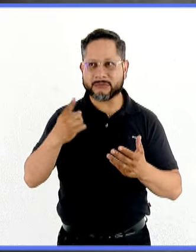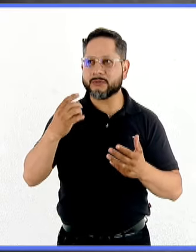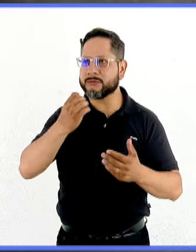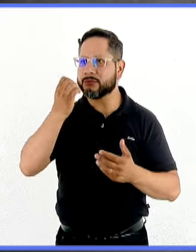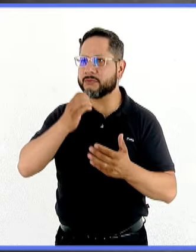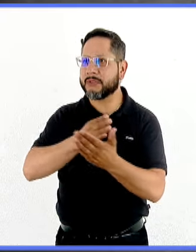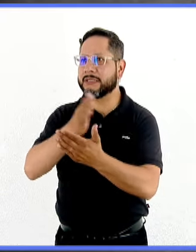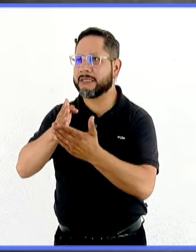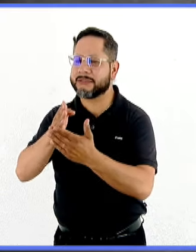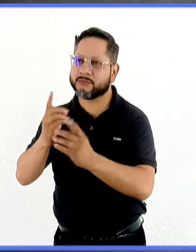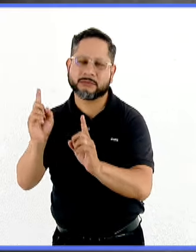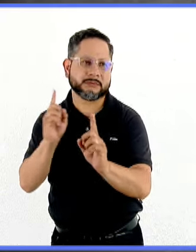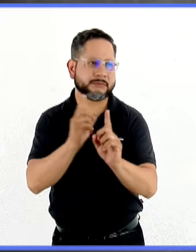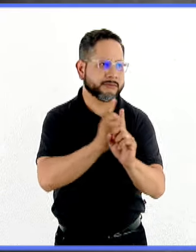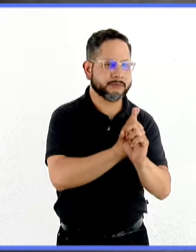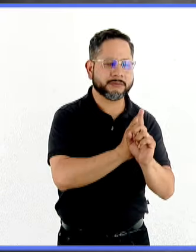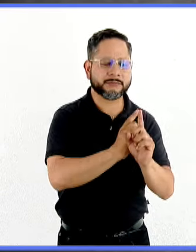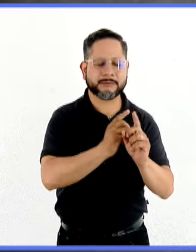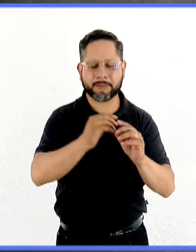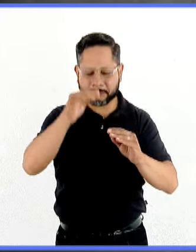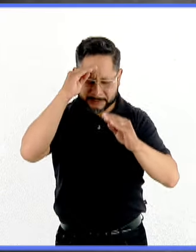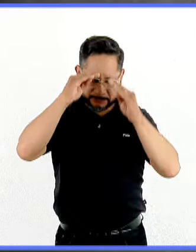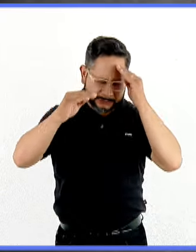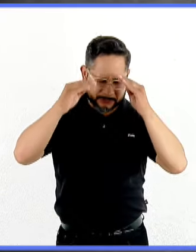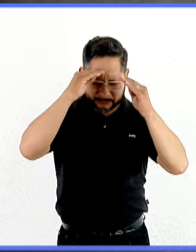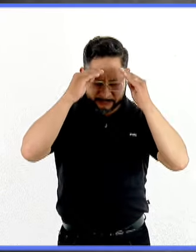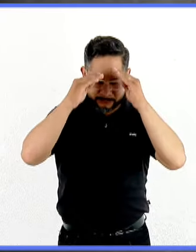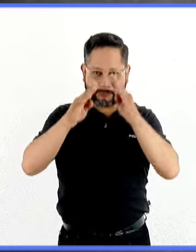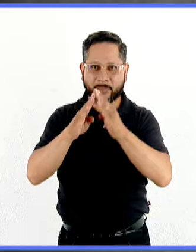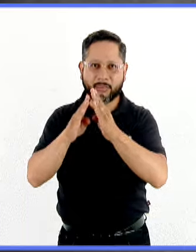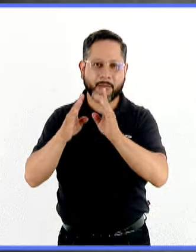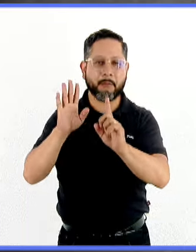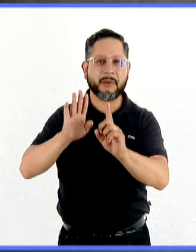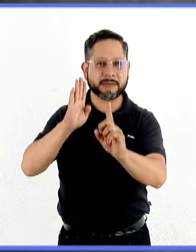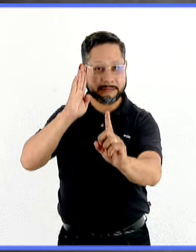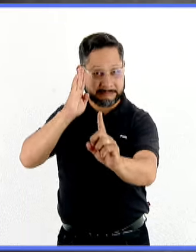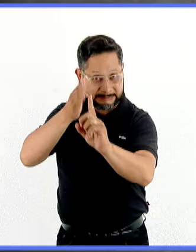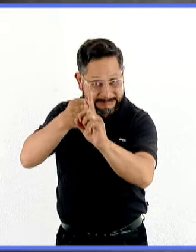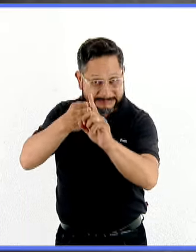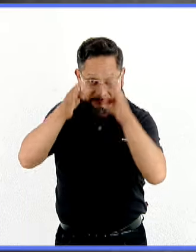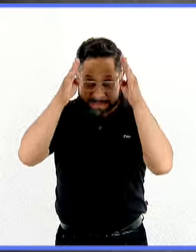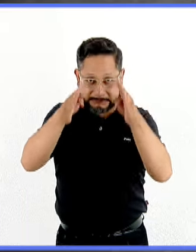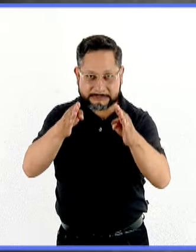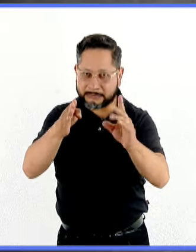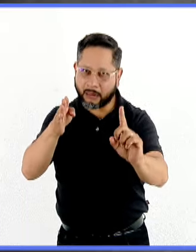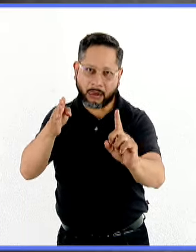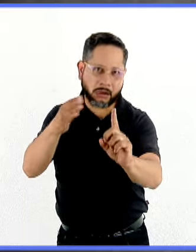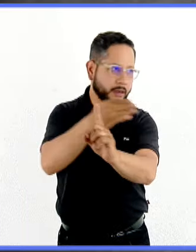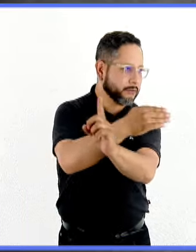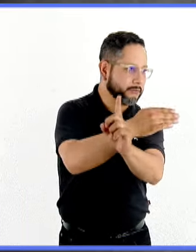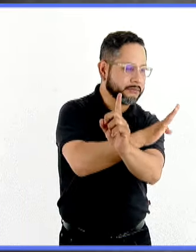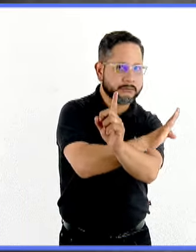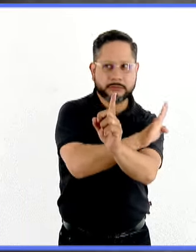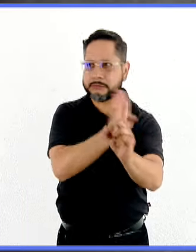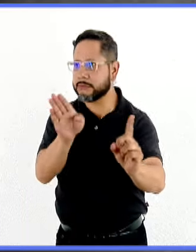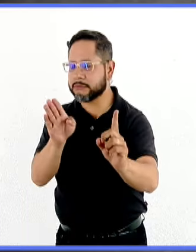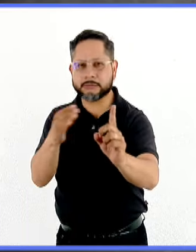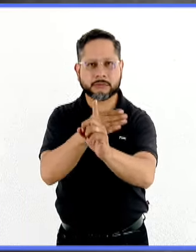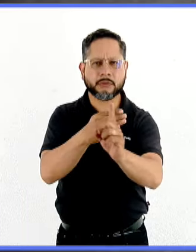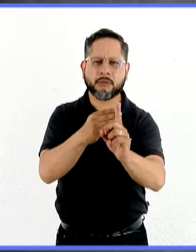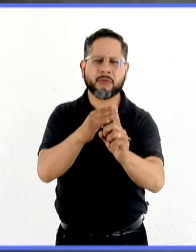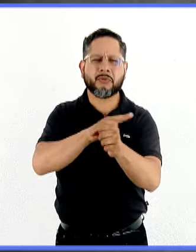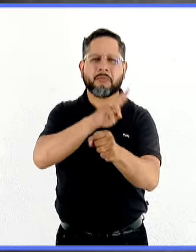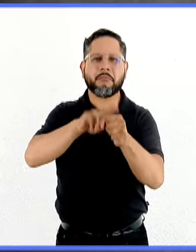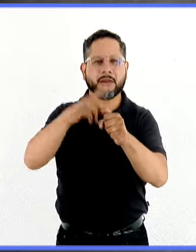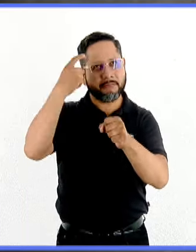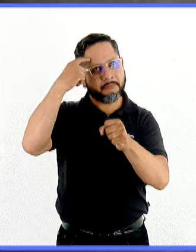escuela, si estoy trabajando, y que tengo estos pensamientos de otras situaciones que no puedo dejar ir. Es hasta cierto punto normal que tenemos cuestiones en la cabeza,